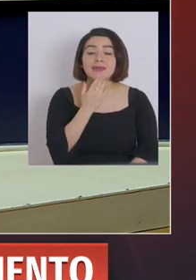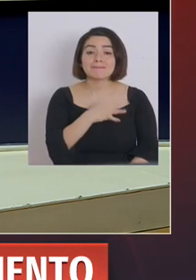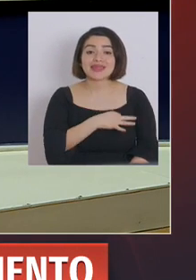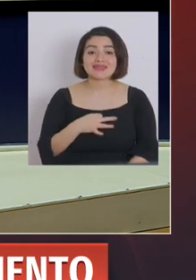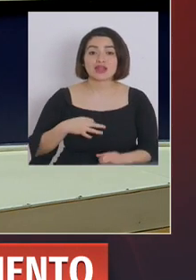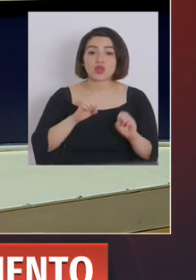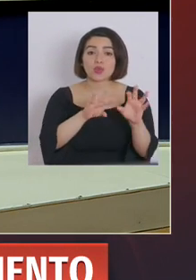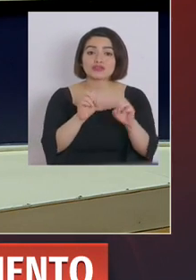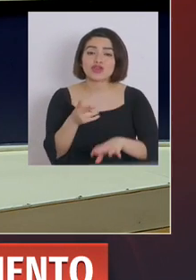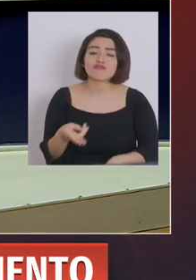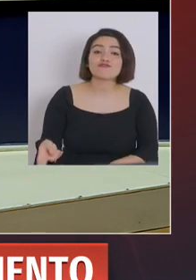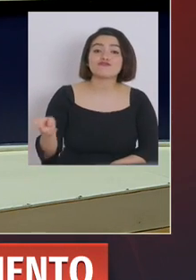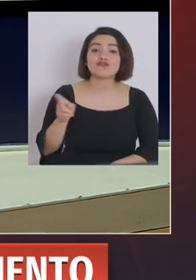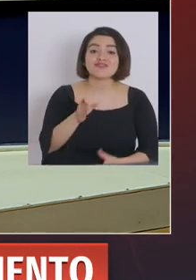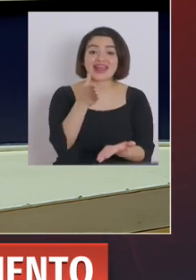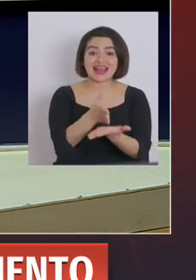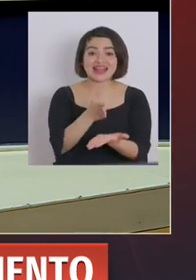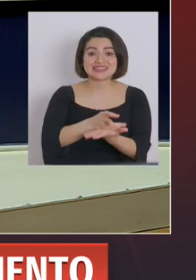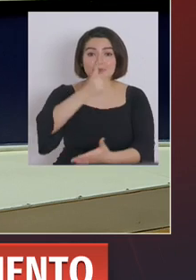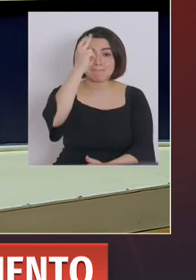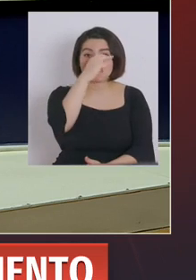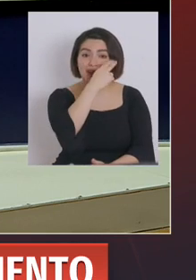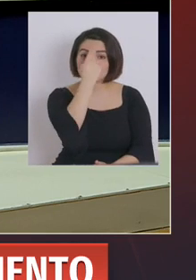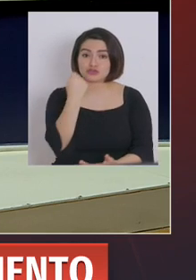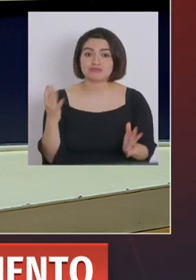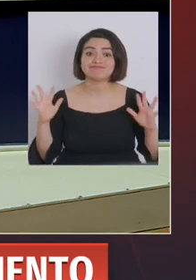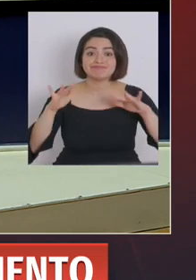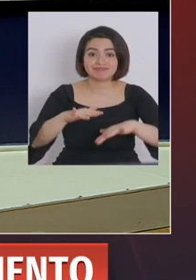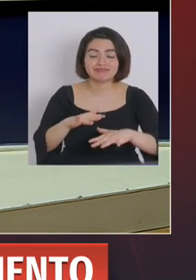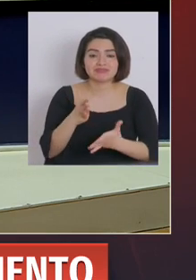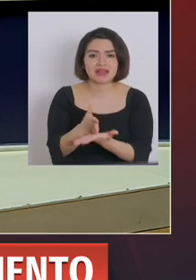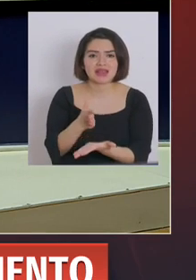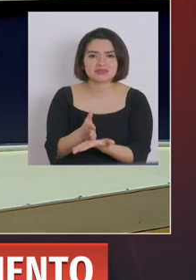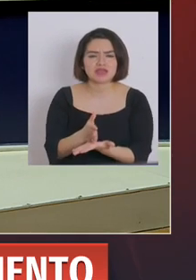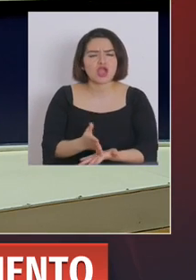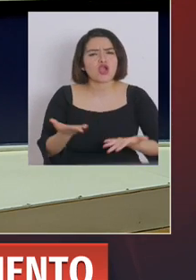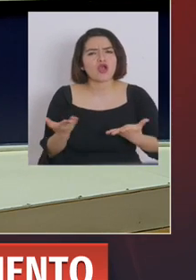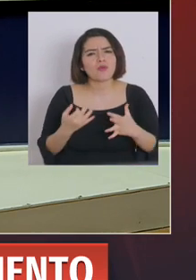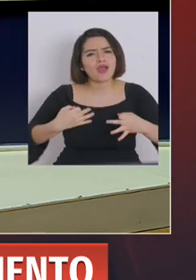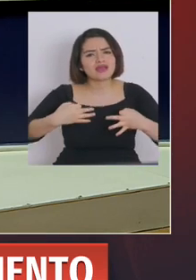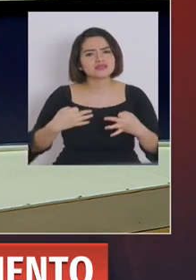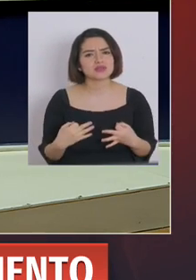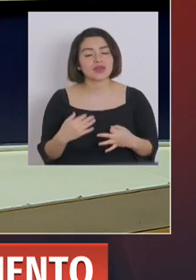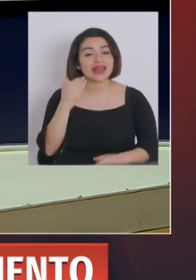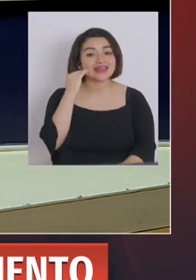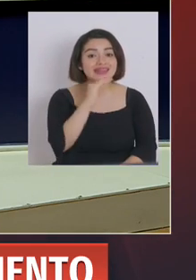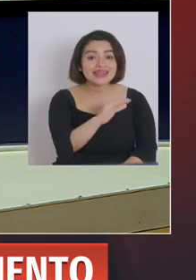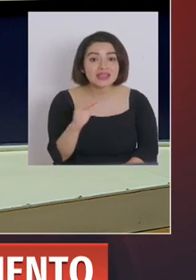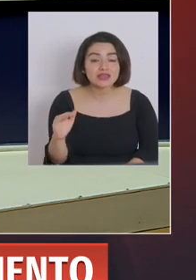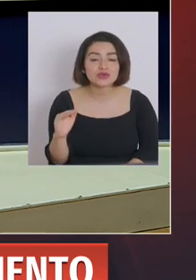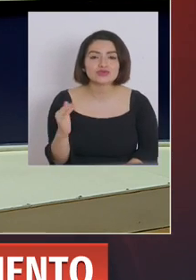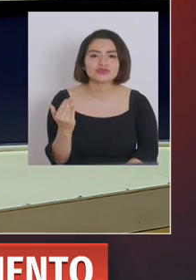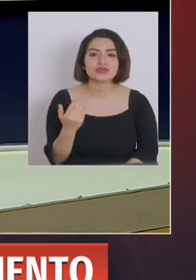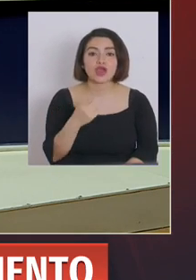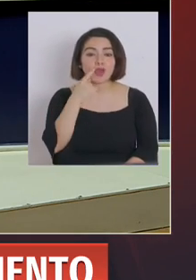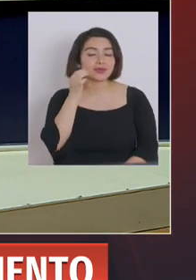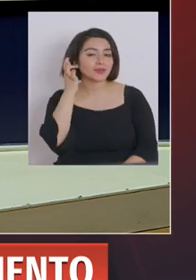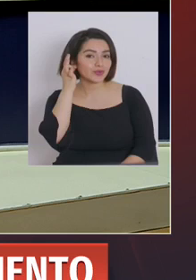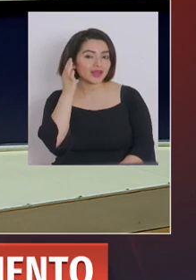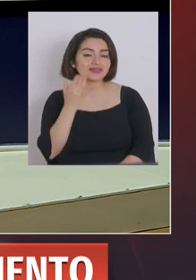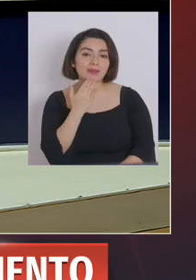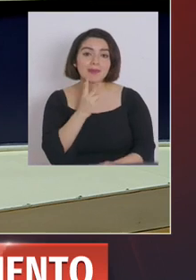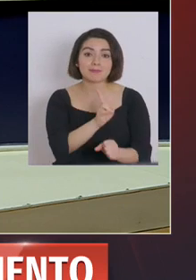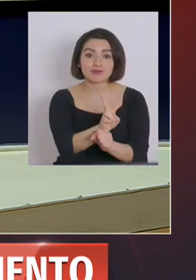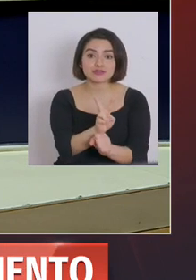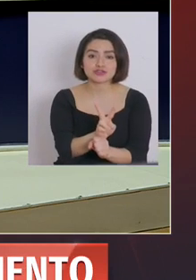Educación de volver a clases presenciales en marzo? ¿Cómo es que se podría asegurar que tanto los niños y las niñas y los